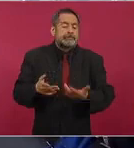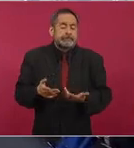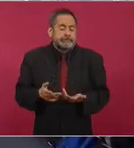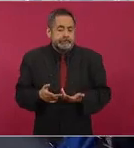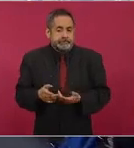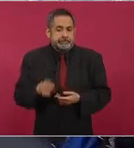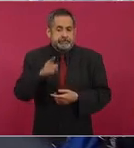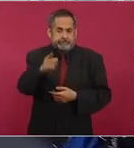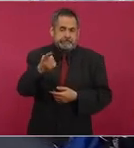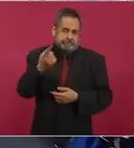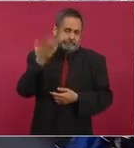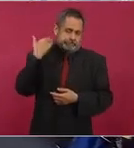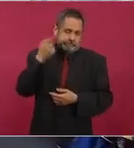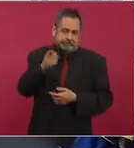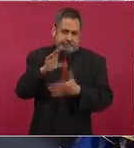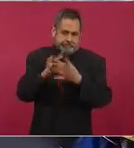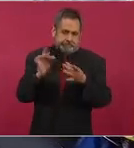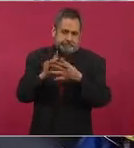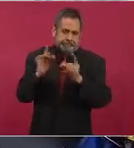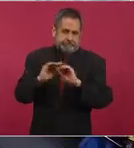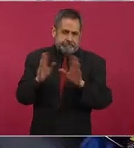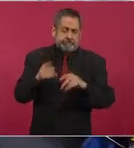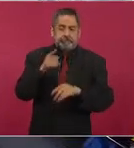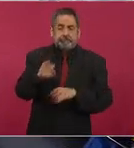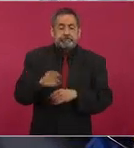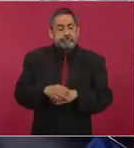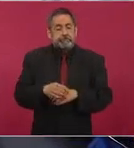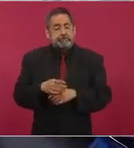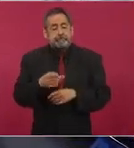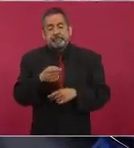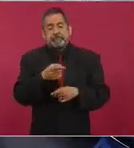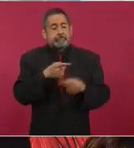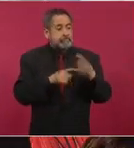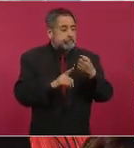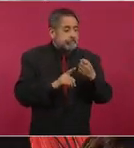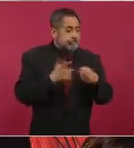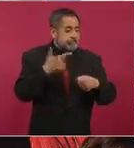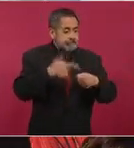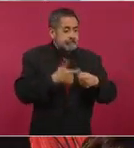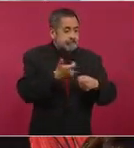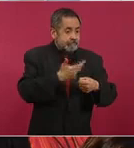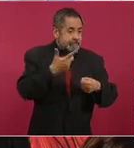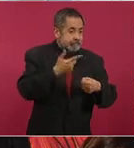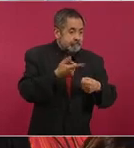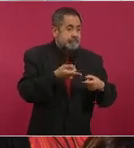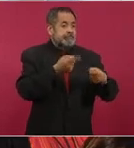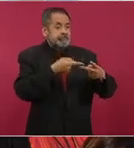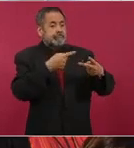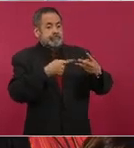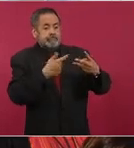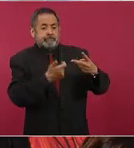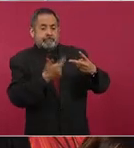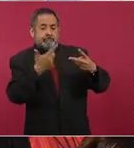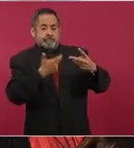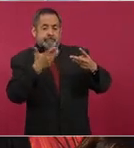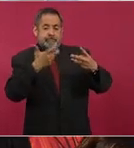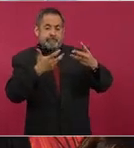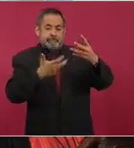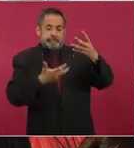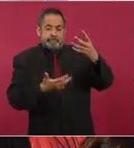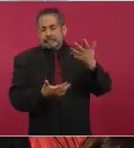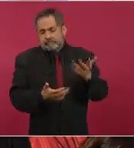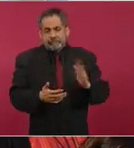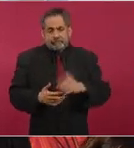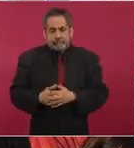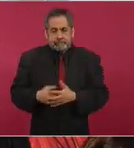como usted lo ha explicado, pues viene un encadenamiento y este subsidio